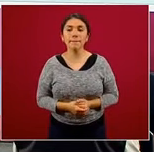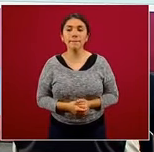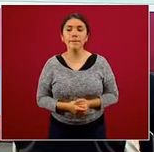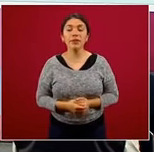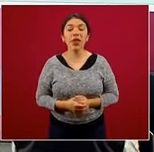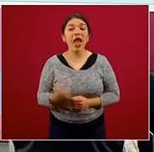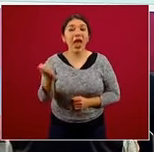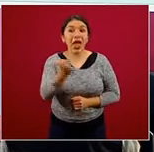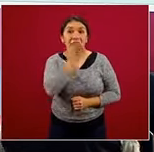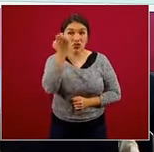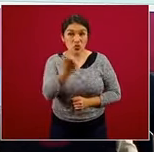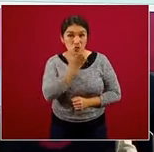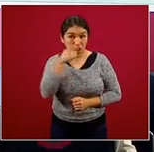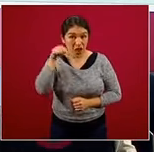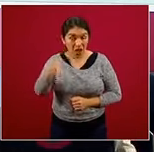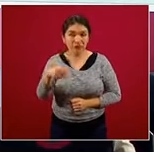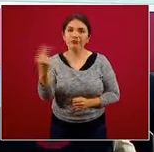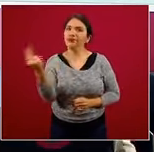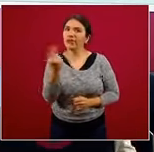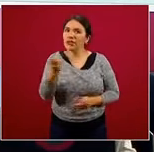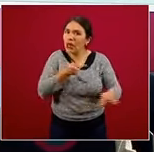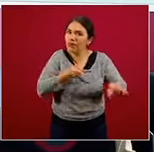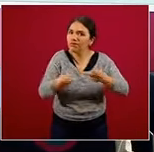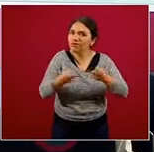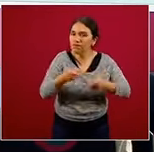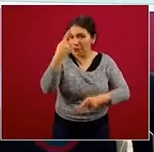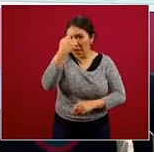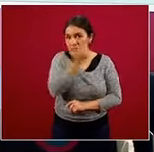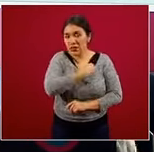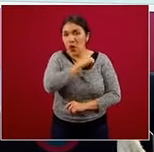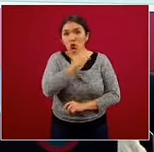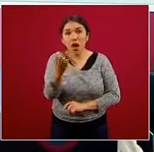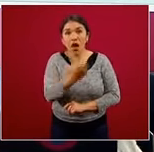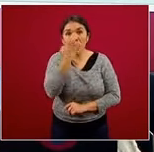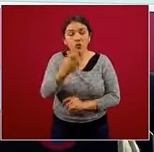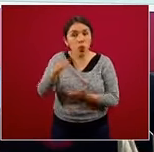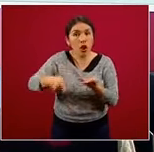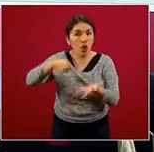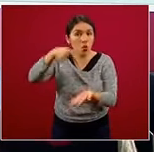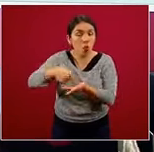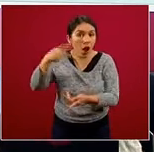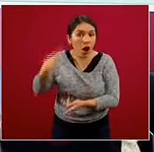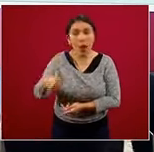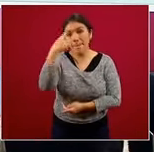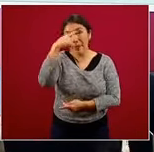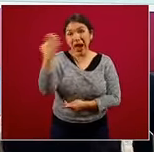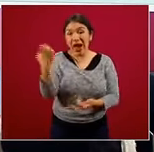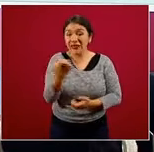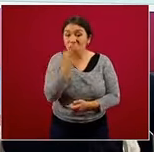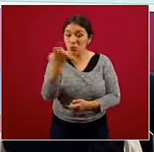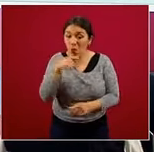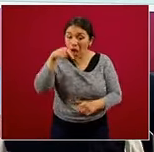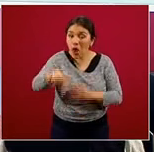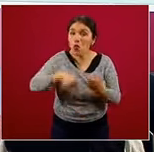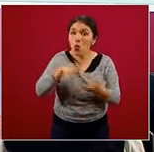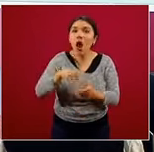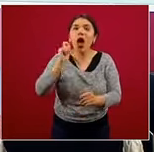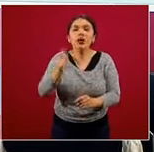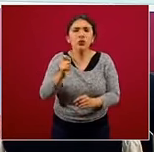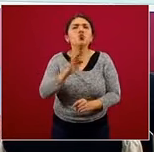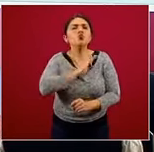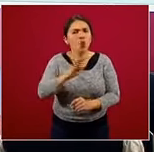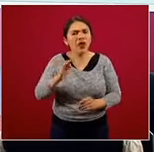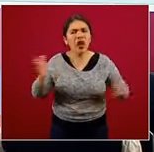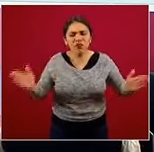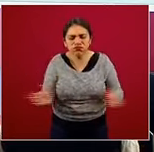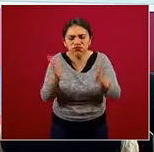En el entorno escolar necesitamos una estrategia de salud escolar para hacer que las escuelas sean espacios